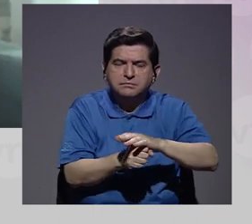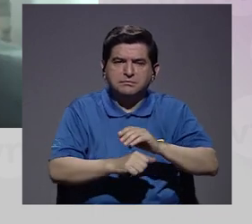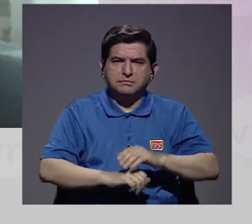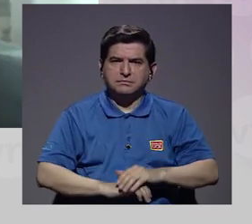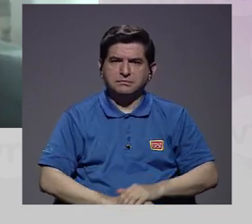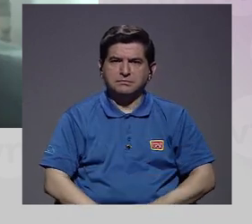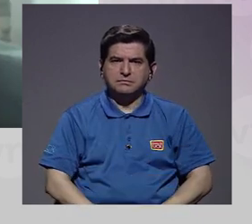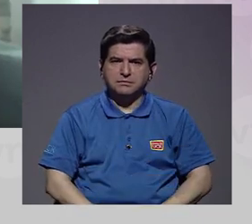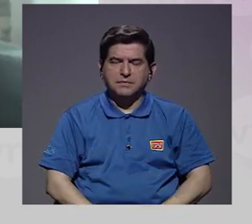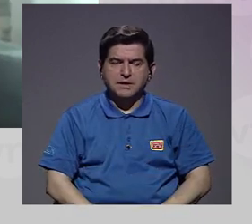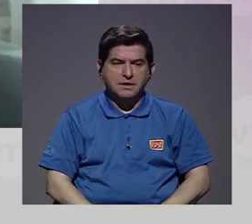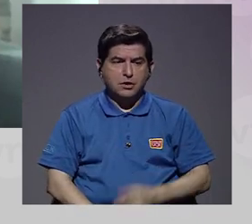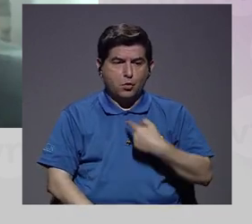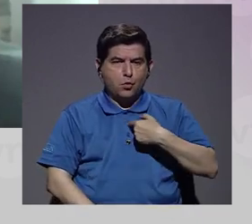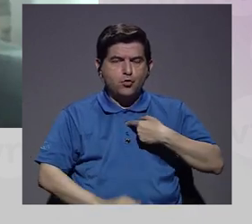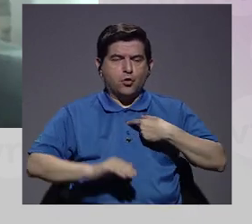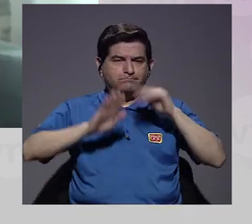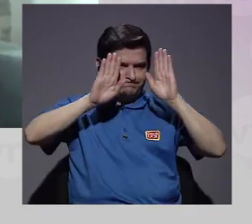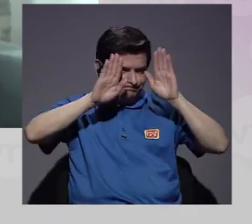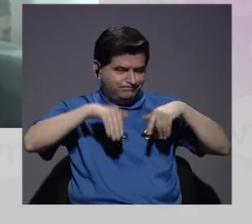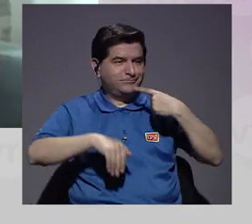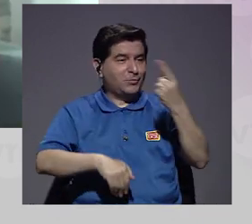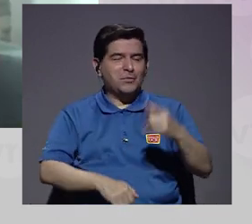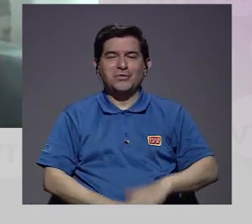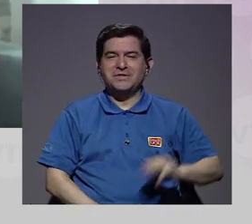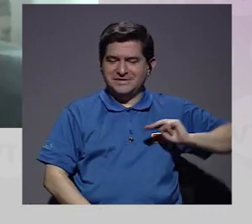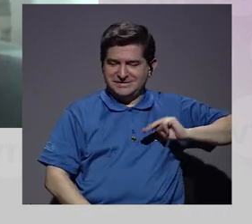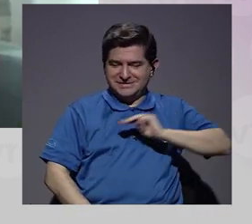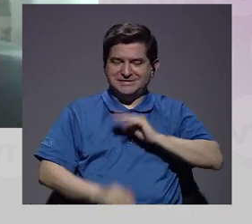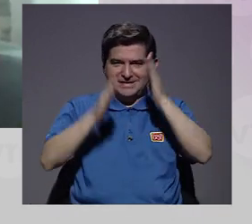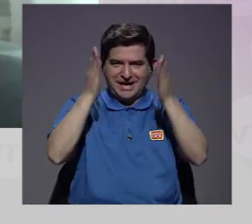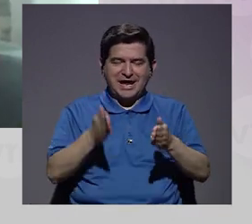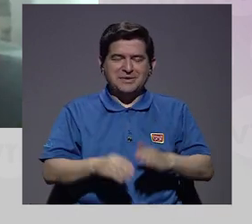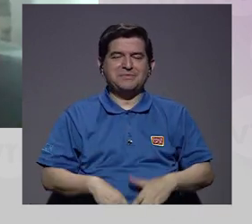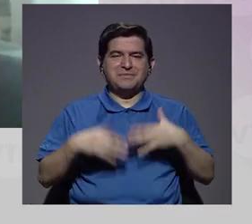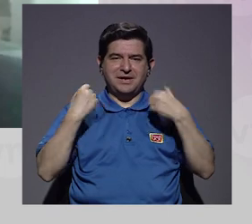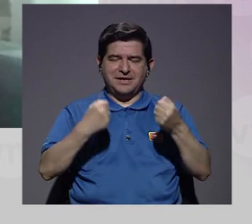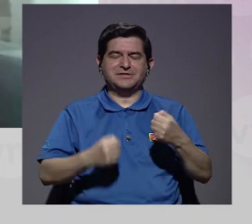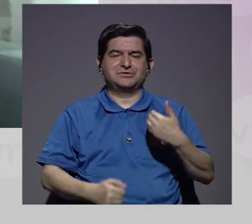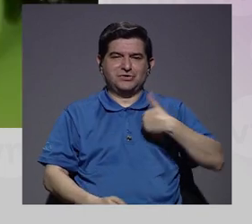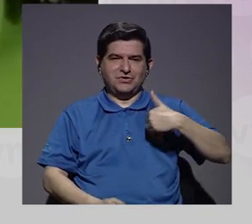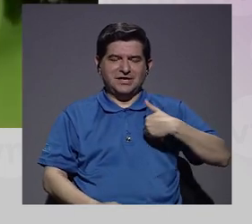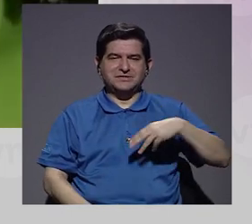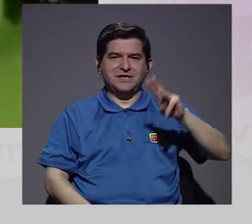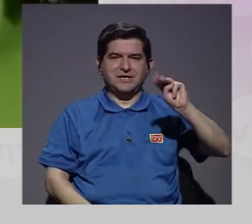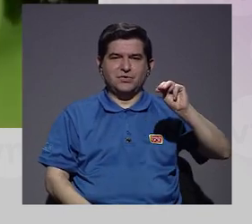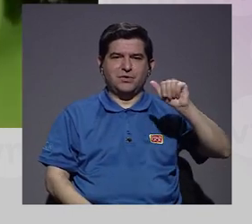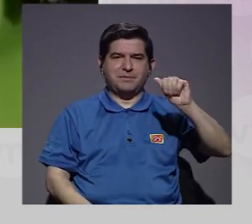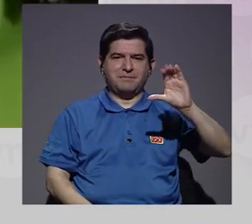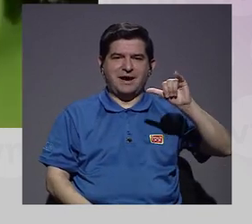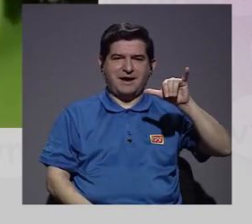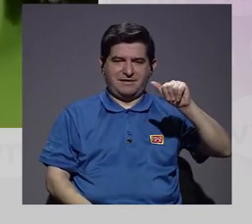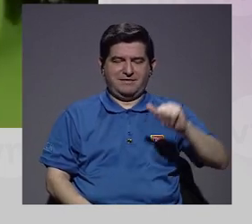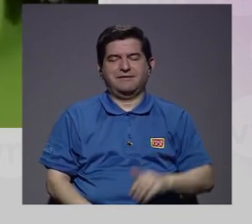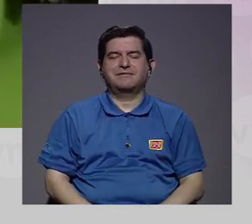por hacer caso, como dice el Ministro de Salud y como dice el señor Macaya. Es decir, estamos haciendo un